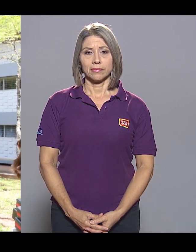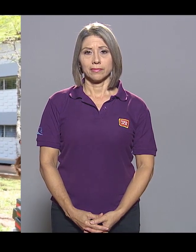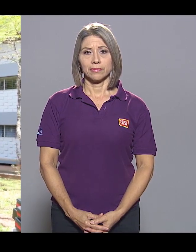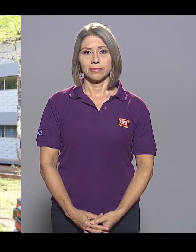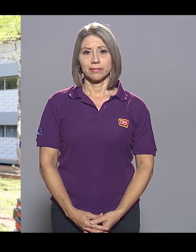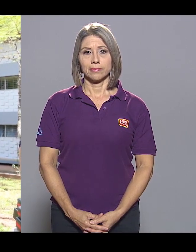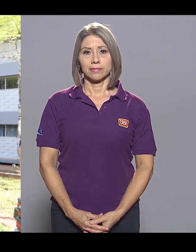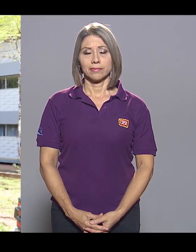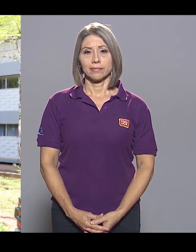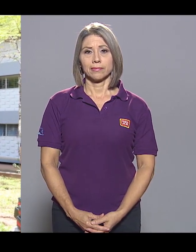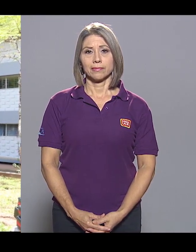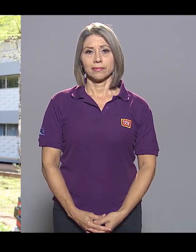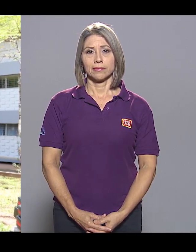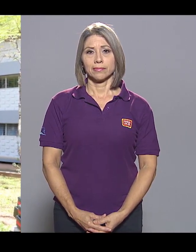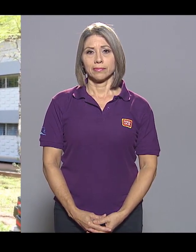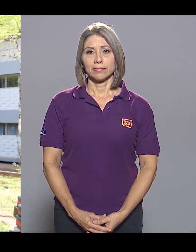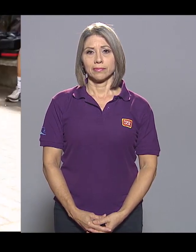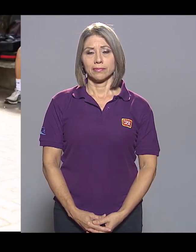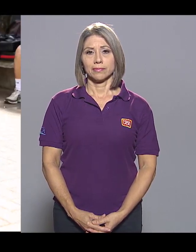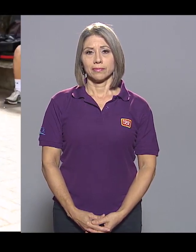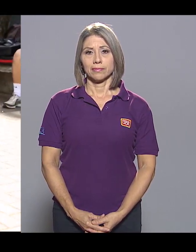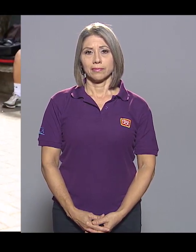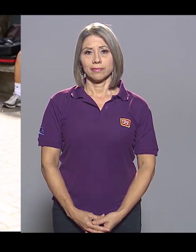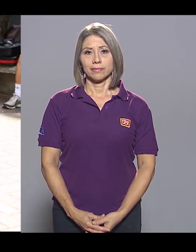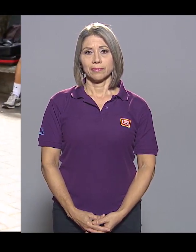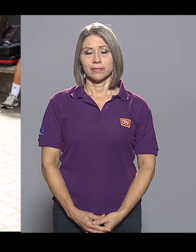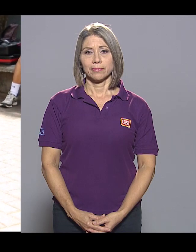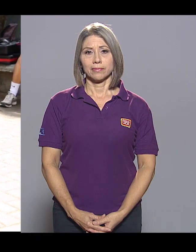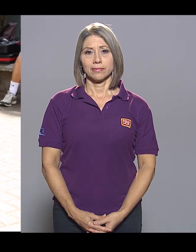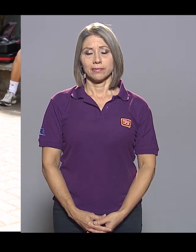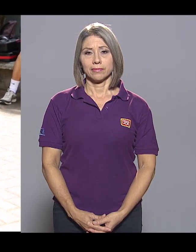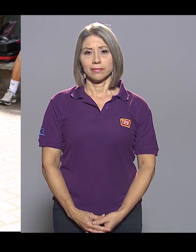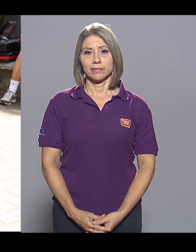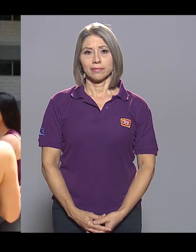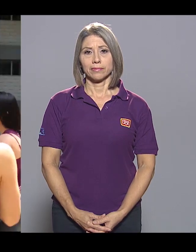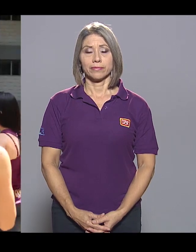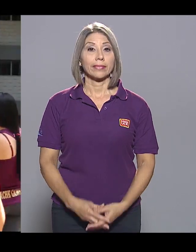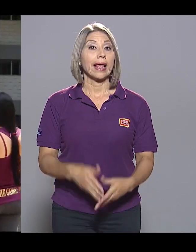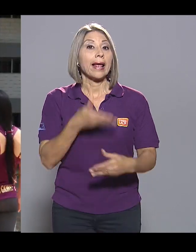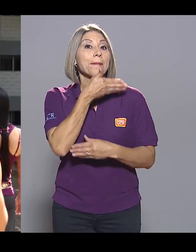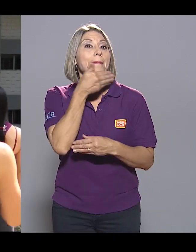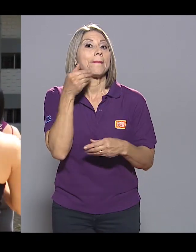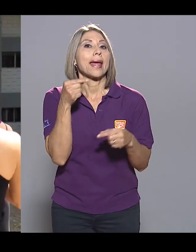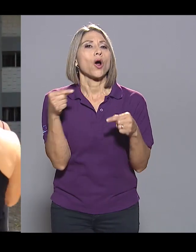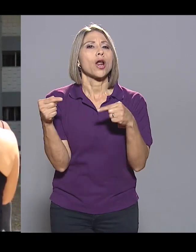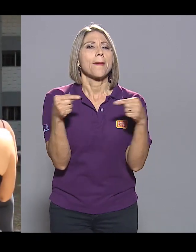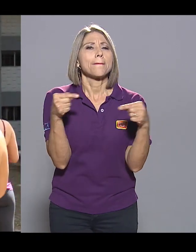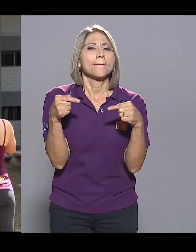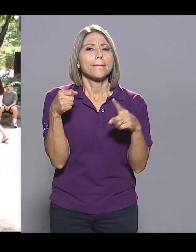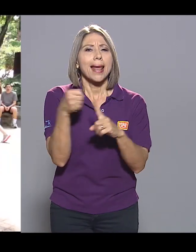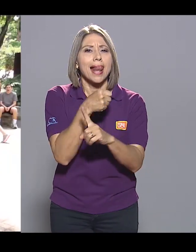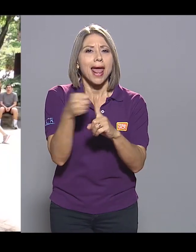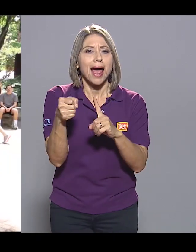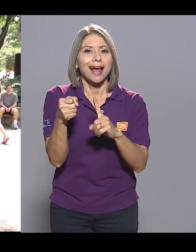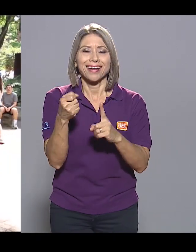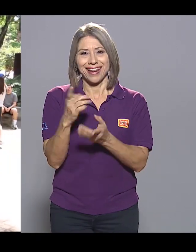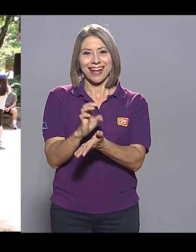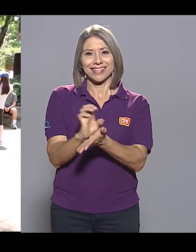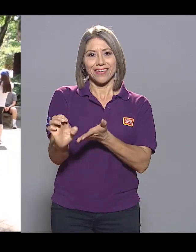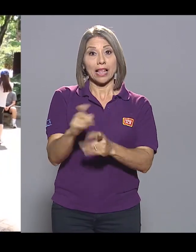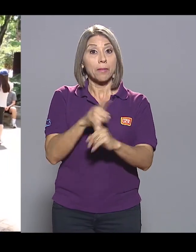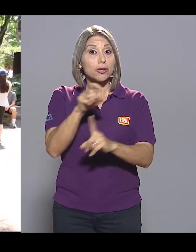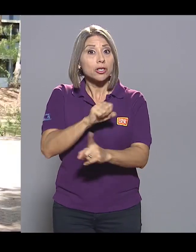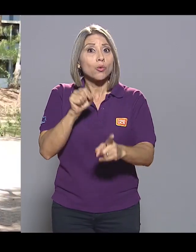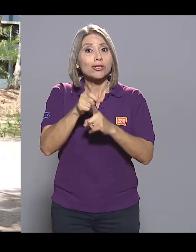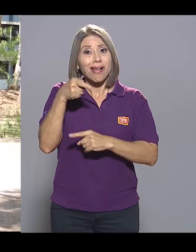defensa personal es muy importante para mantener a salvo nuestra vida. La mejor pelea es la que se evita, pero ante situaciones de agresión